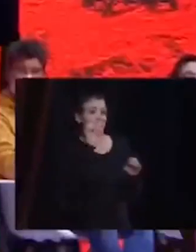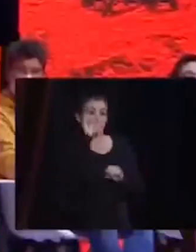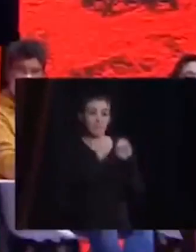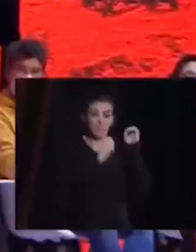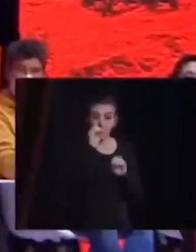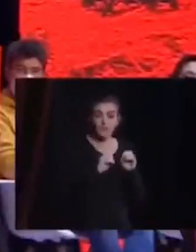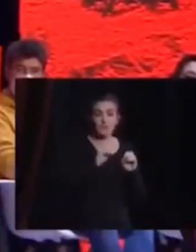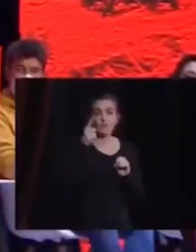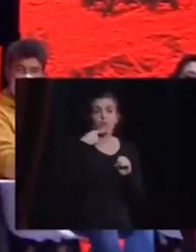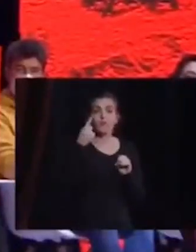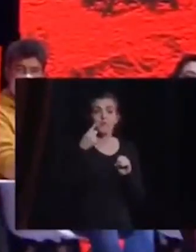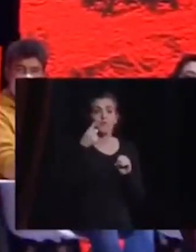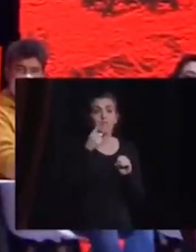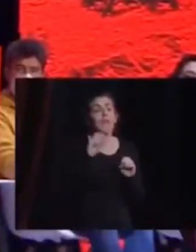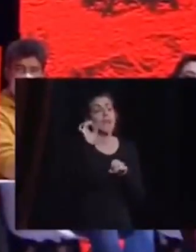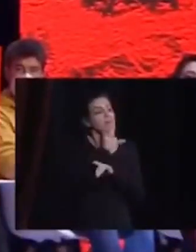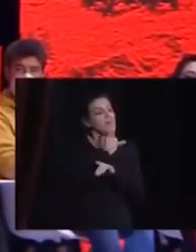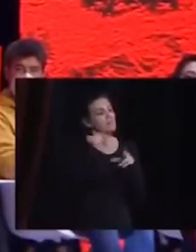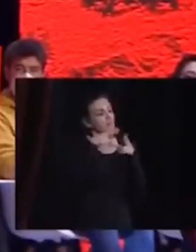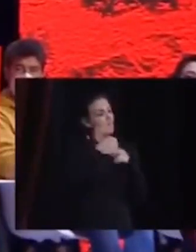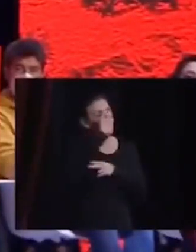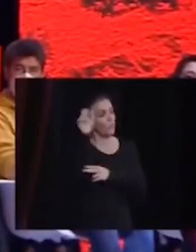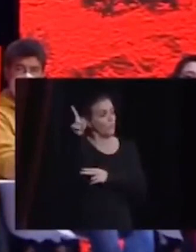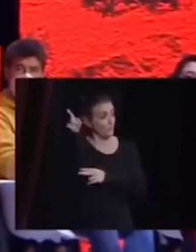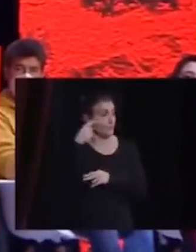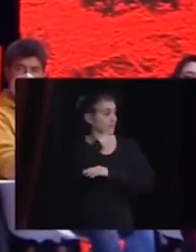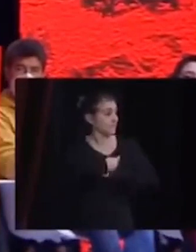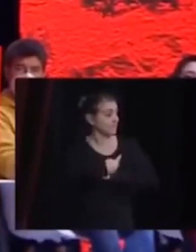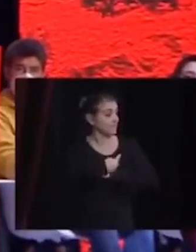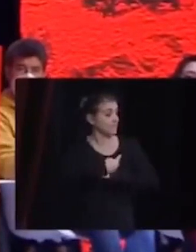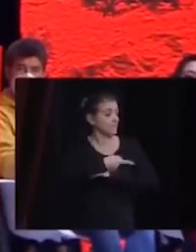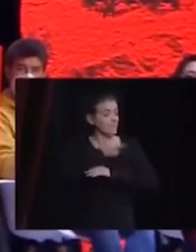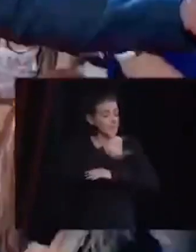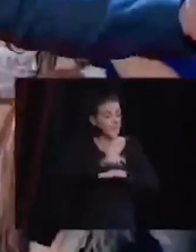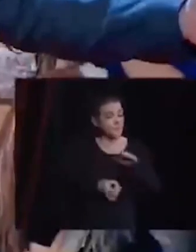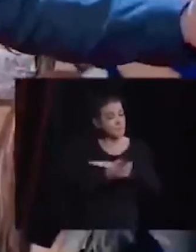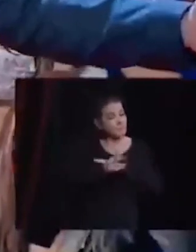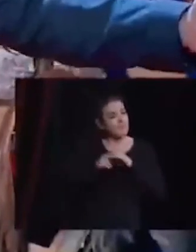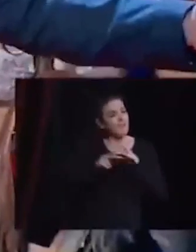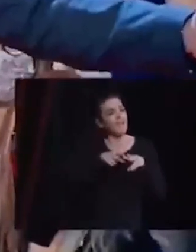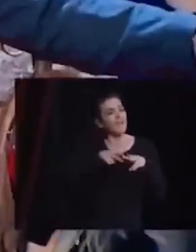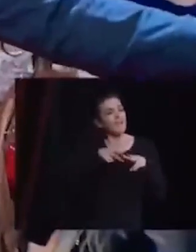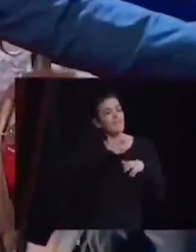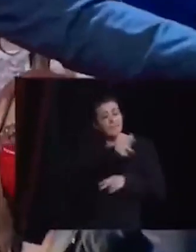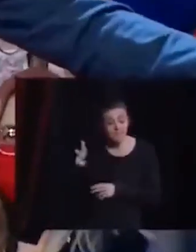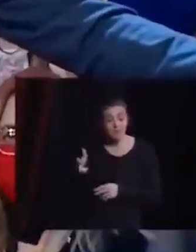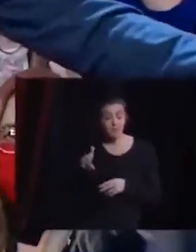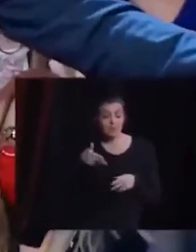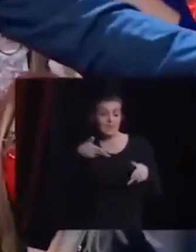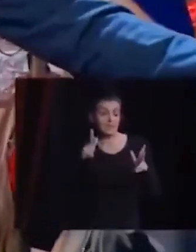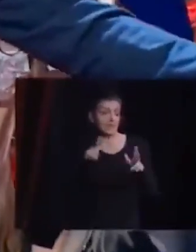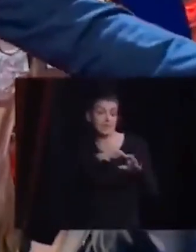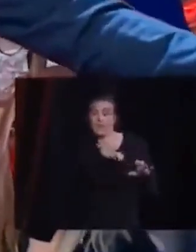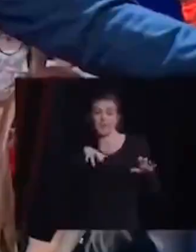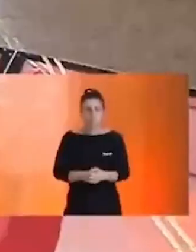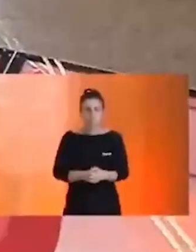que nos marca la Carta Social Europea. Nosotros gobernamos para ensanchar los derechos y las libertades de la gran mayoría social